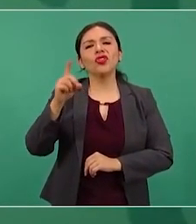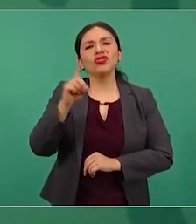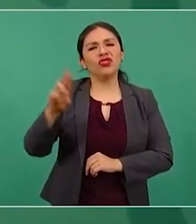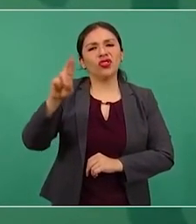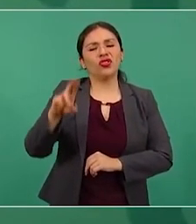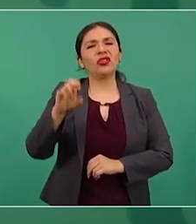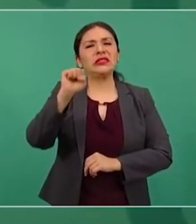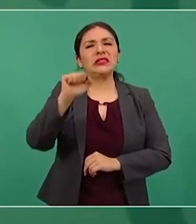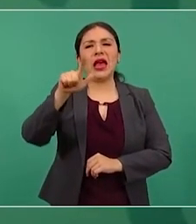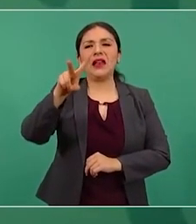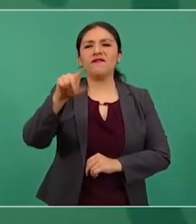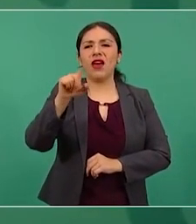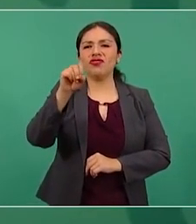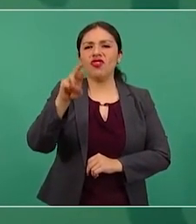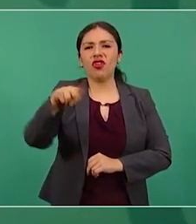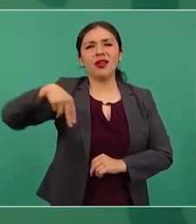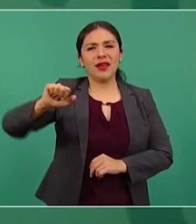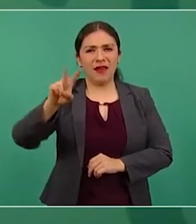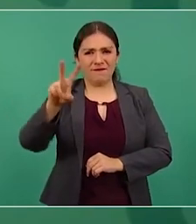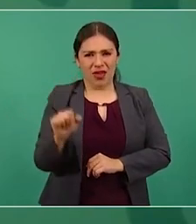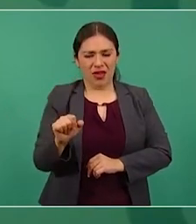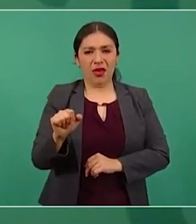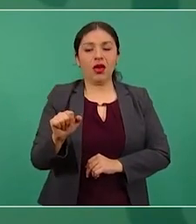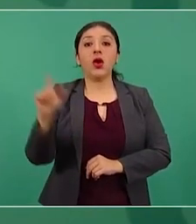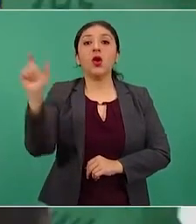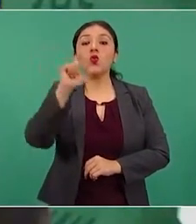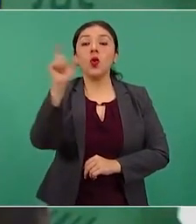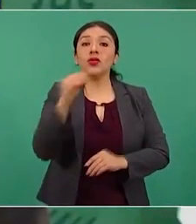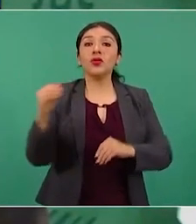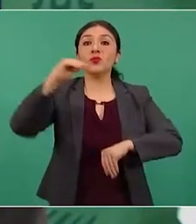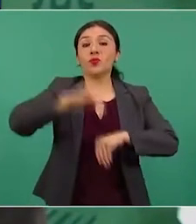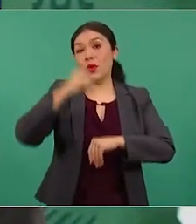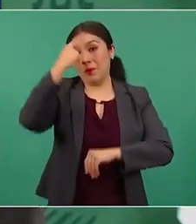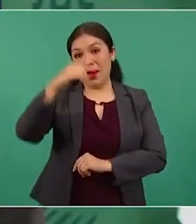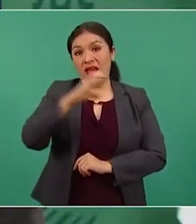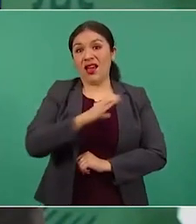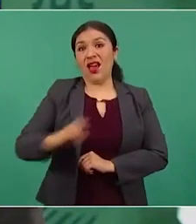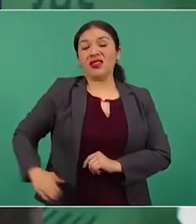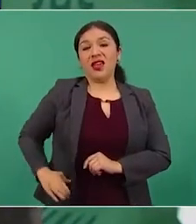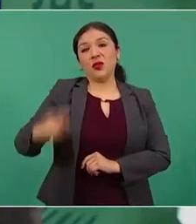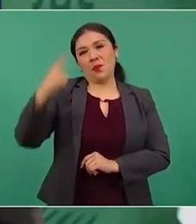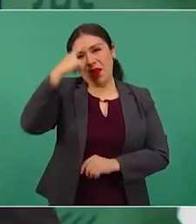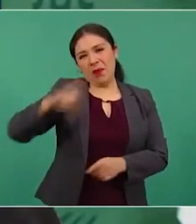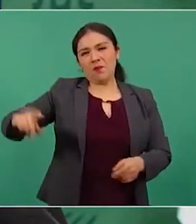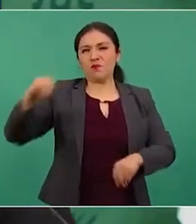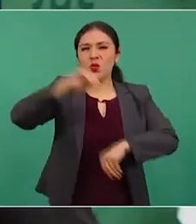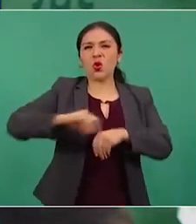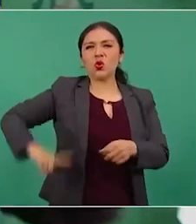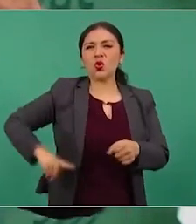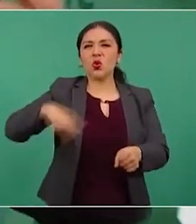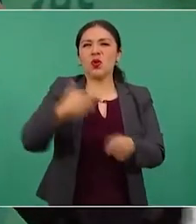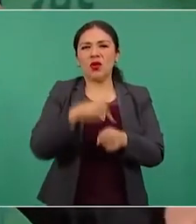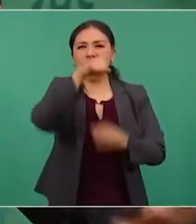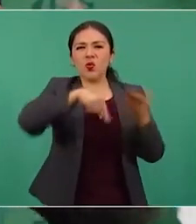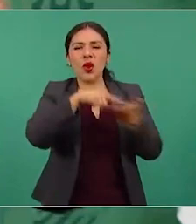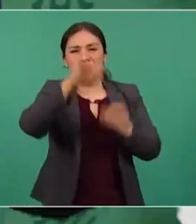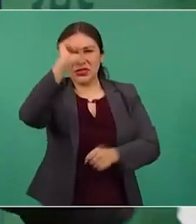cuando estaba de candidato a gobernador en San Luis Potosí, enfrentando